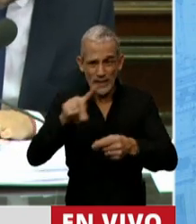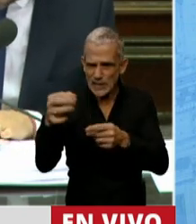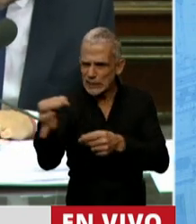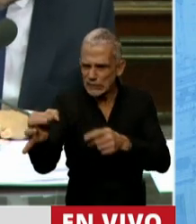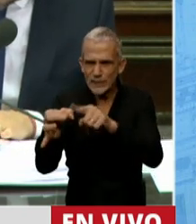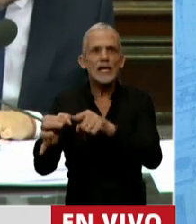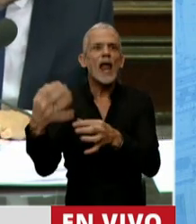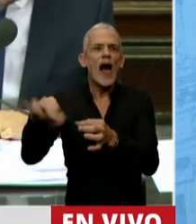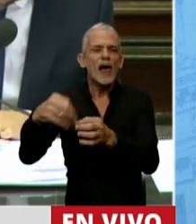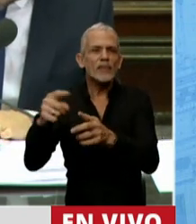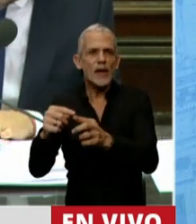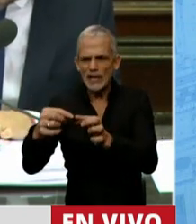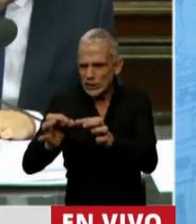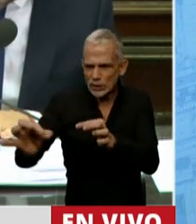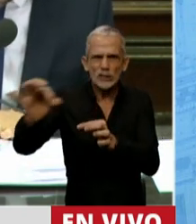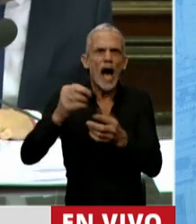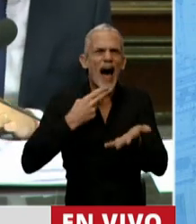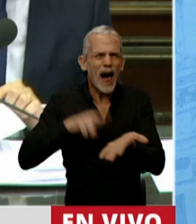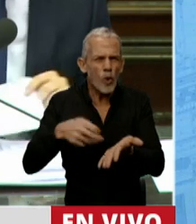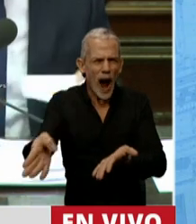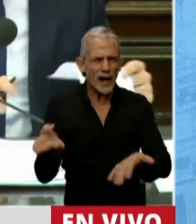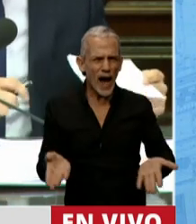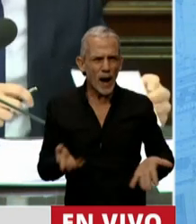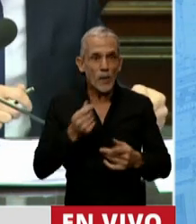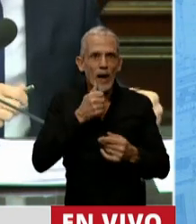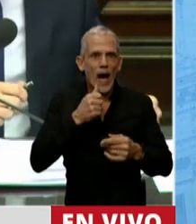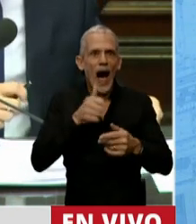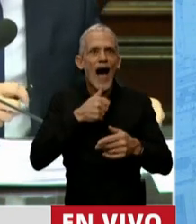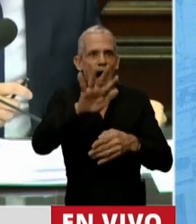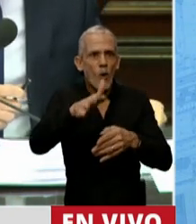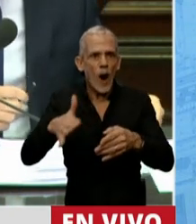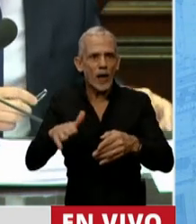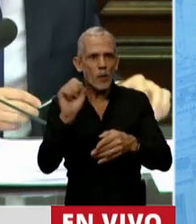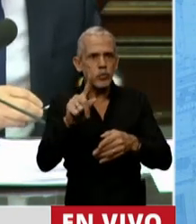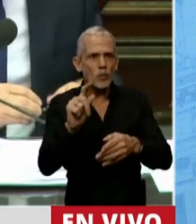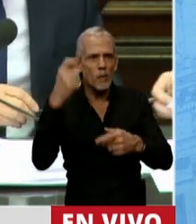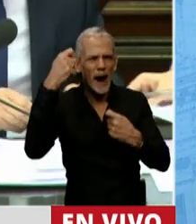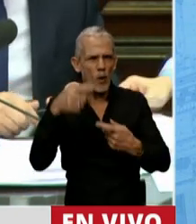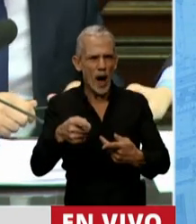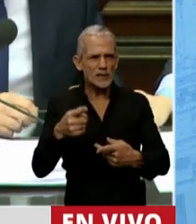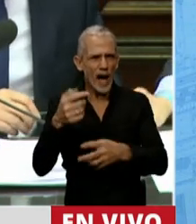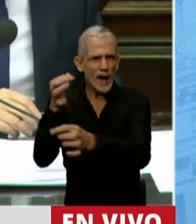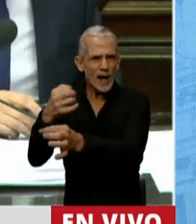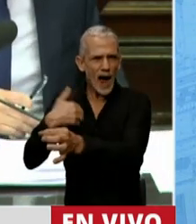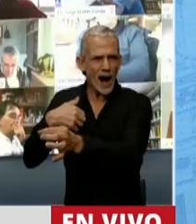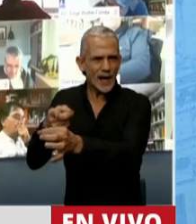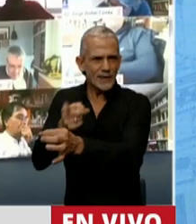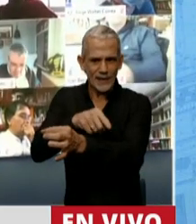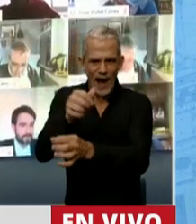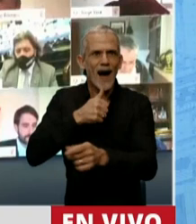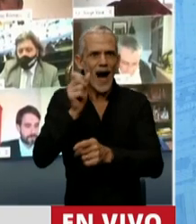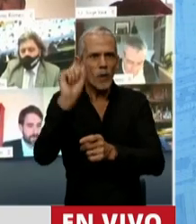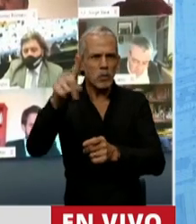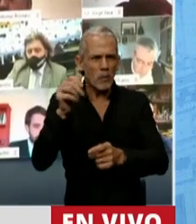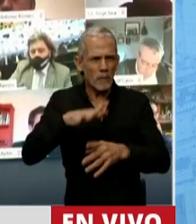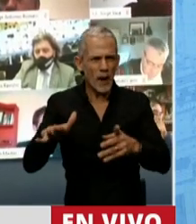tienen que hacer un trámite aduanero porque las aguas que la rodean son paraguayas. El gobernador y nosotros hicimos una carta